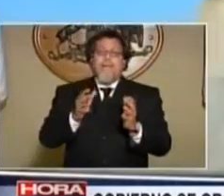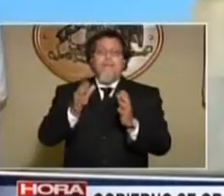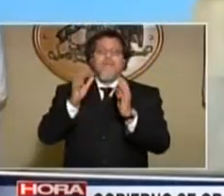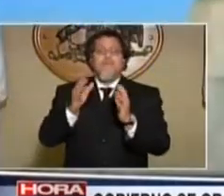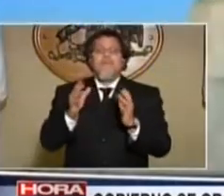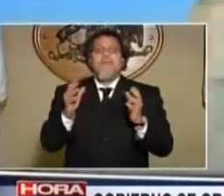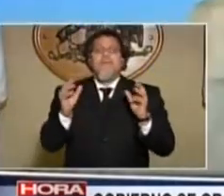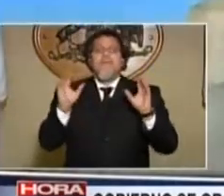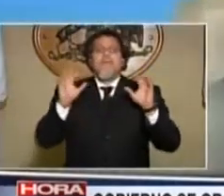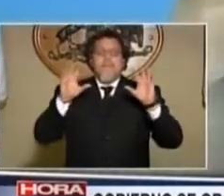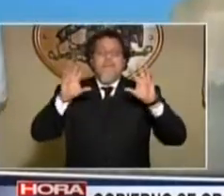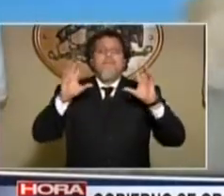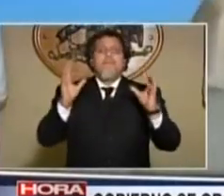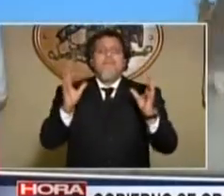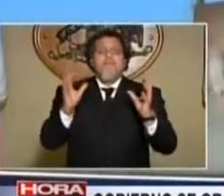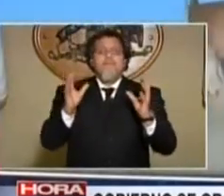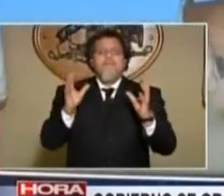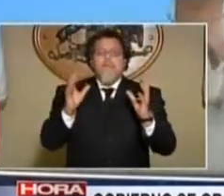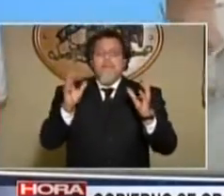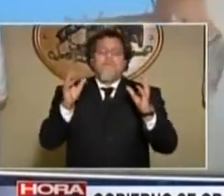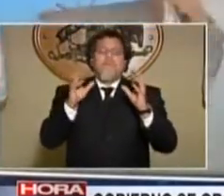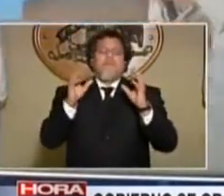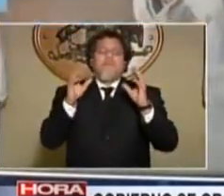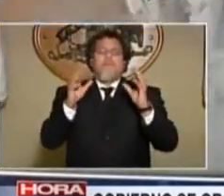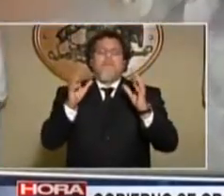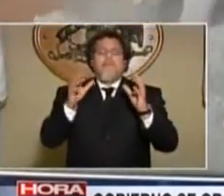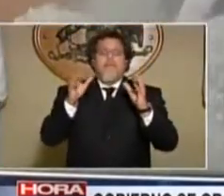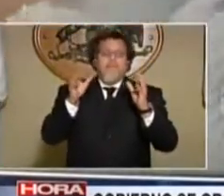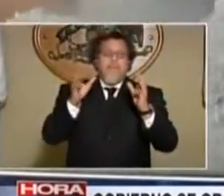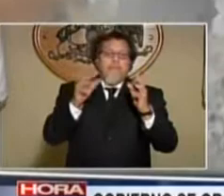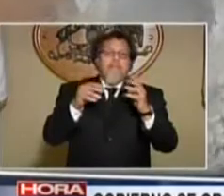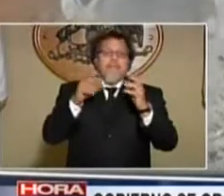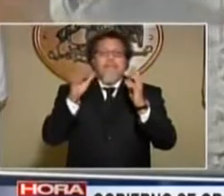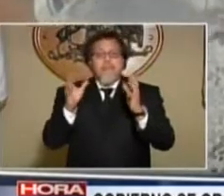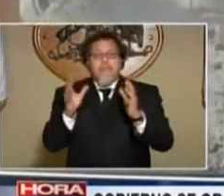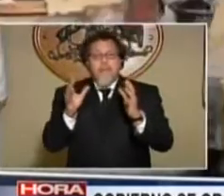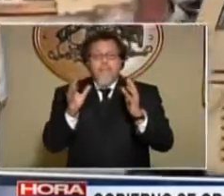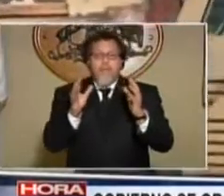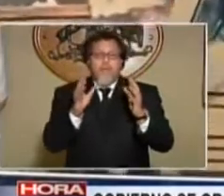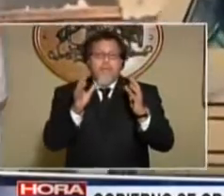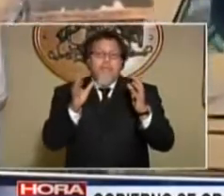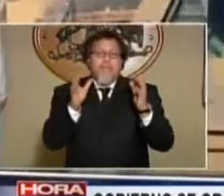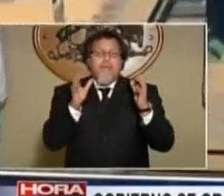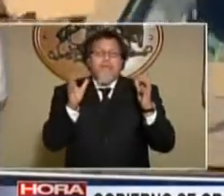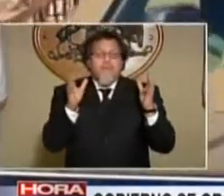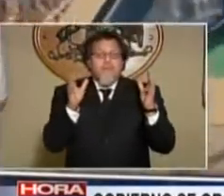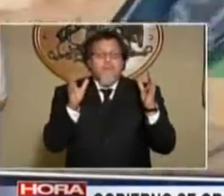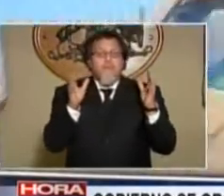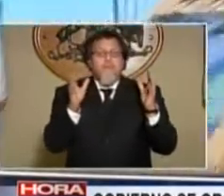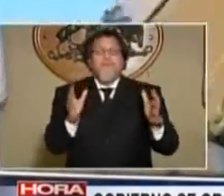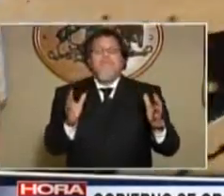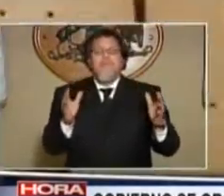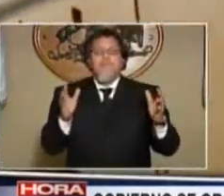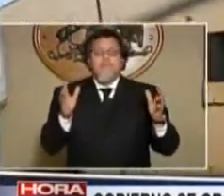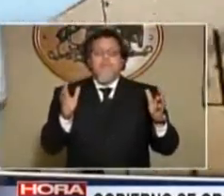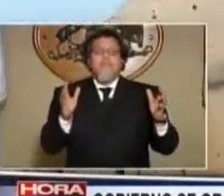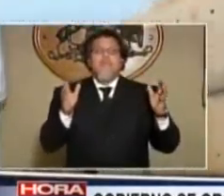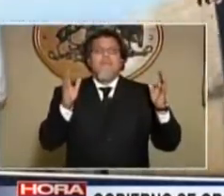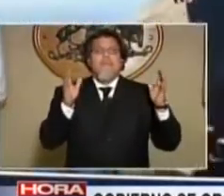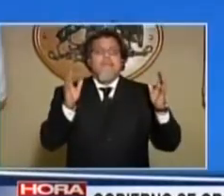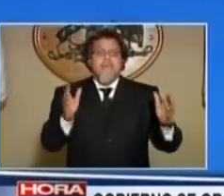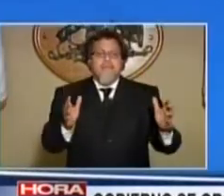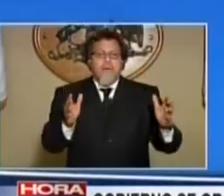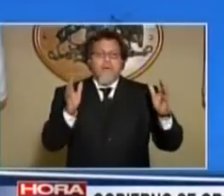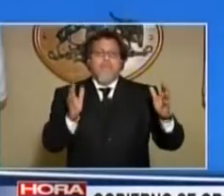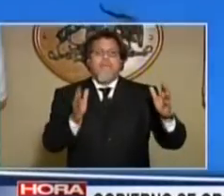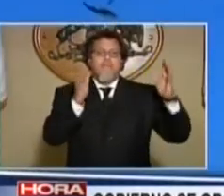en lugares hábiles. En consecuencia, para responder la pregunta, que yo sé que la respuesta tendría que ser la misma, pero no es lo mismo si